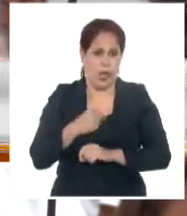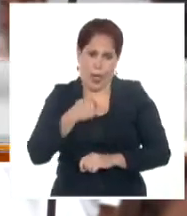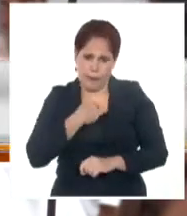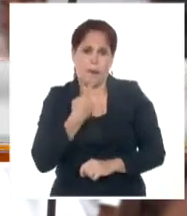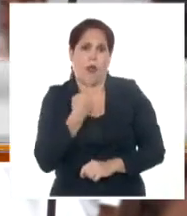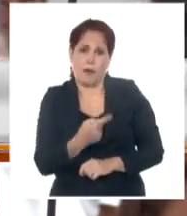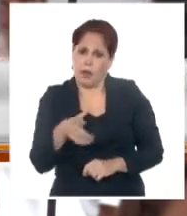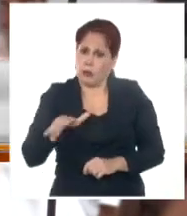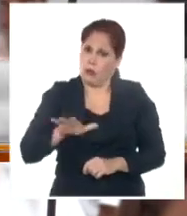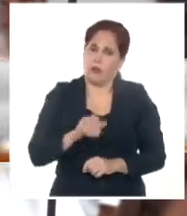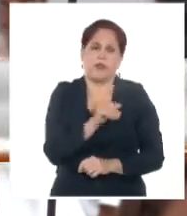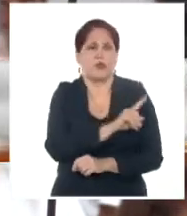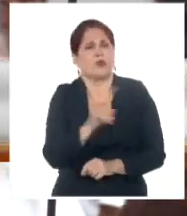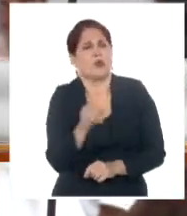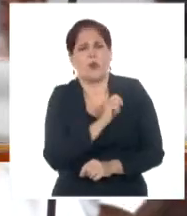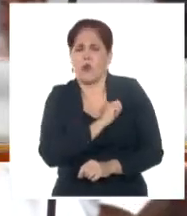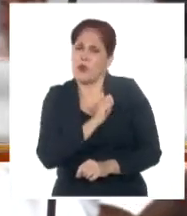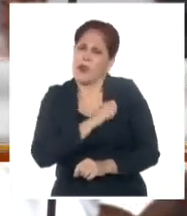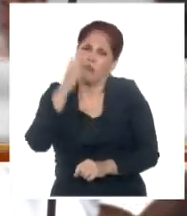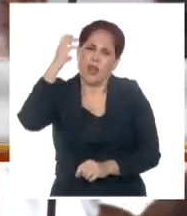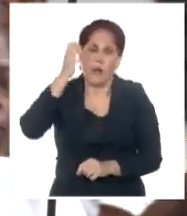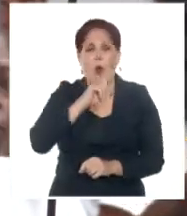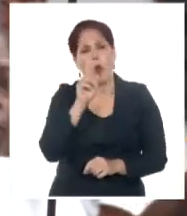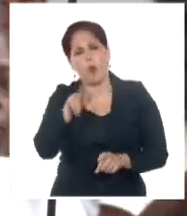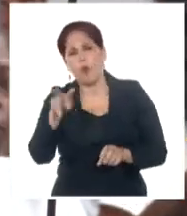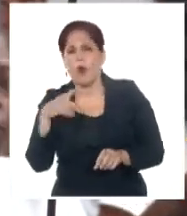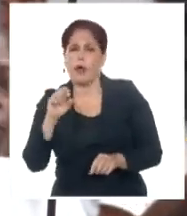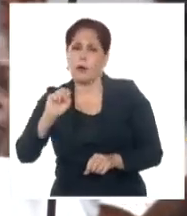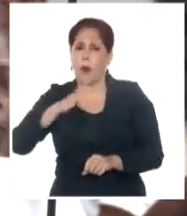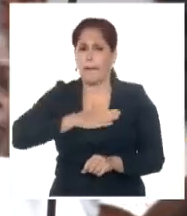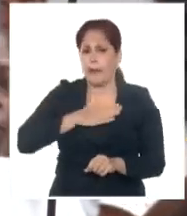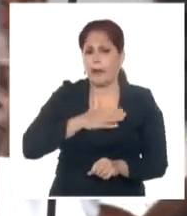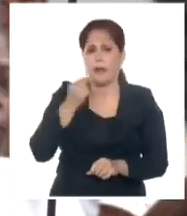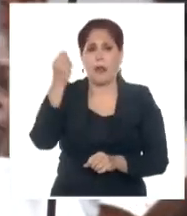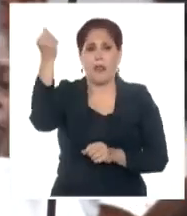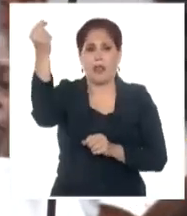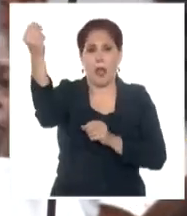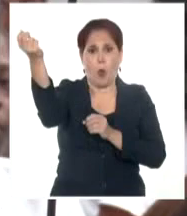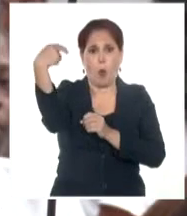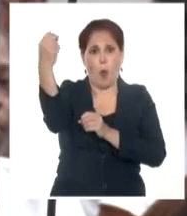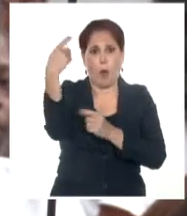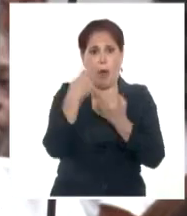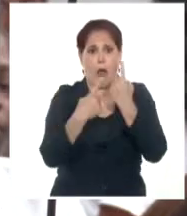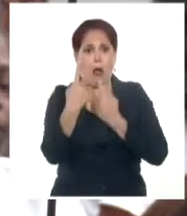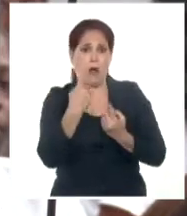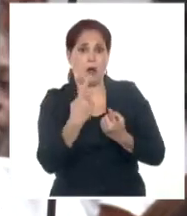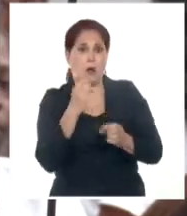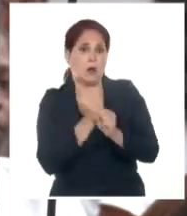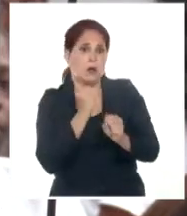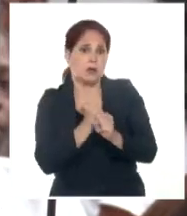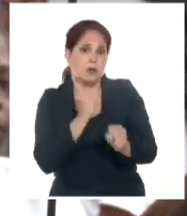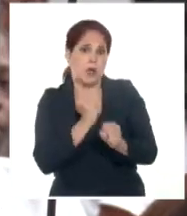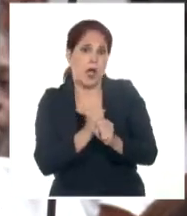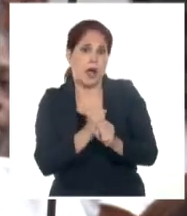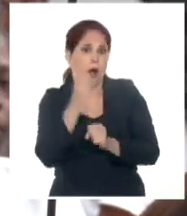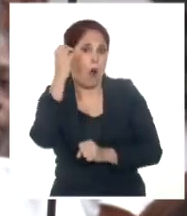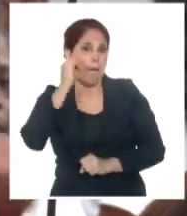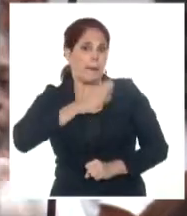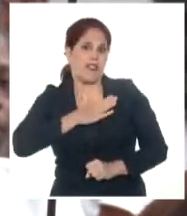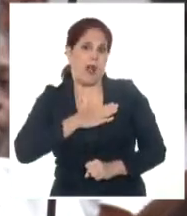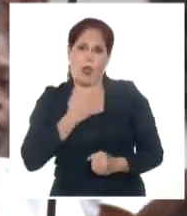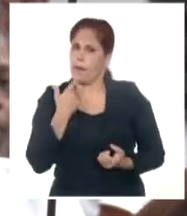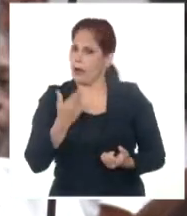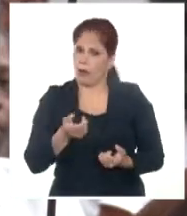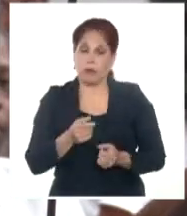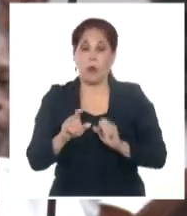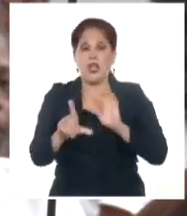a mí diariamente. Lessi, no, no quiero ahí, estoy viendo si mi papá me manda algo, si puedo conseguir un empleo en el sector no estatal. Quiero